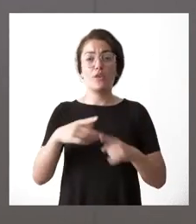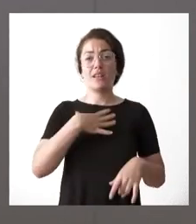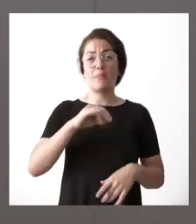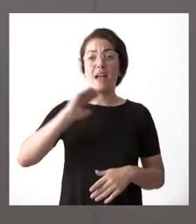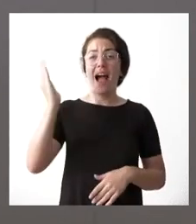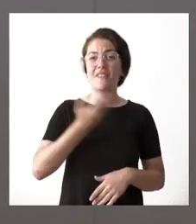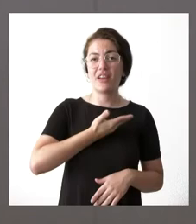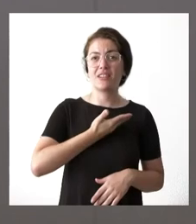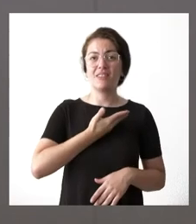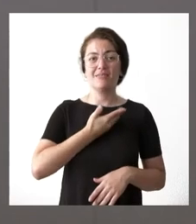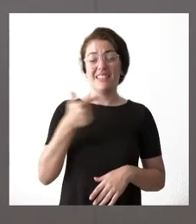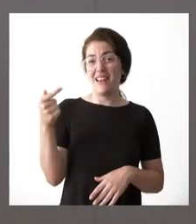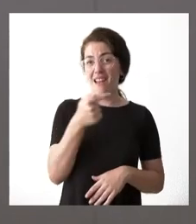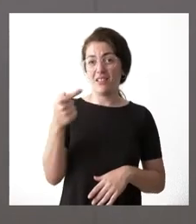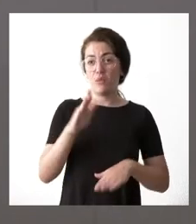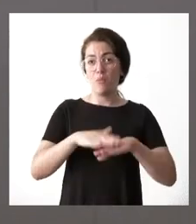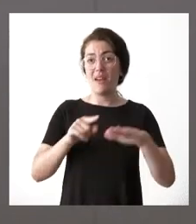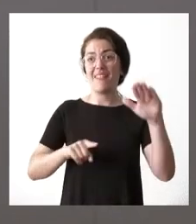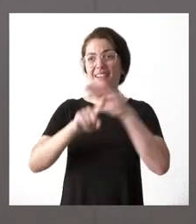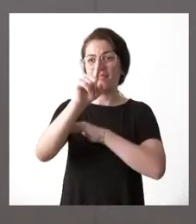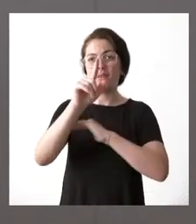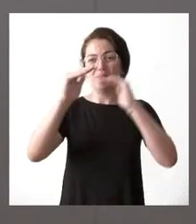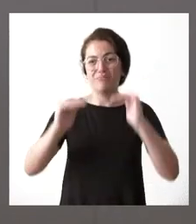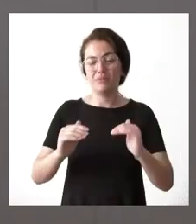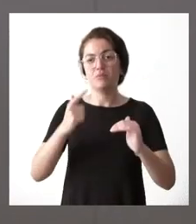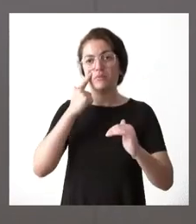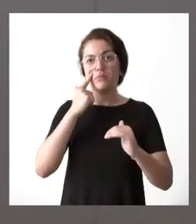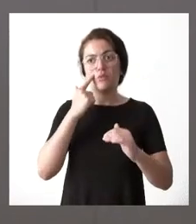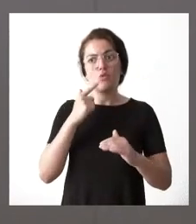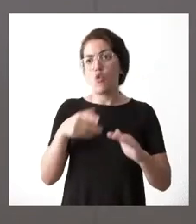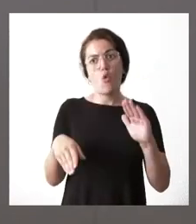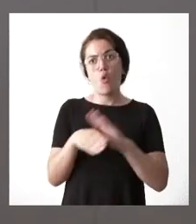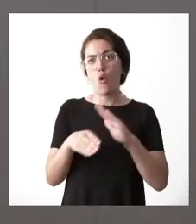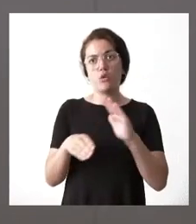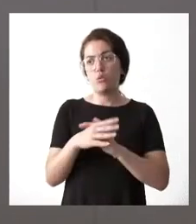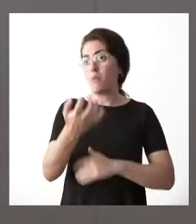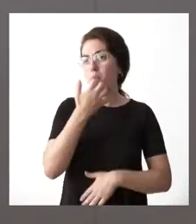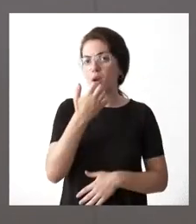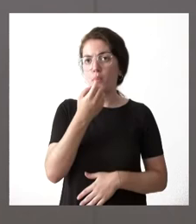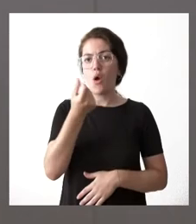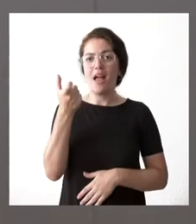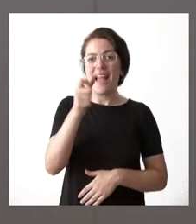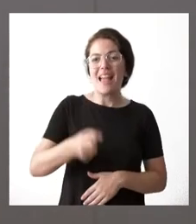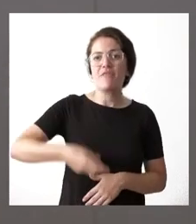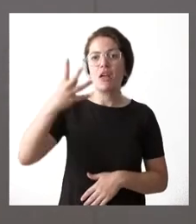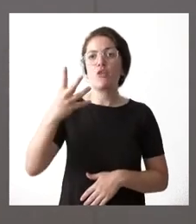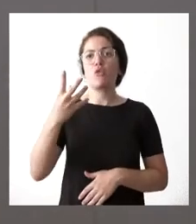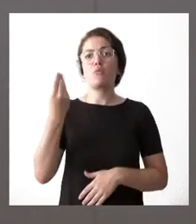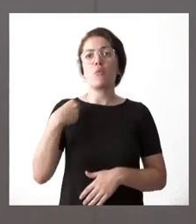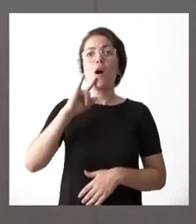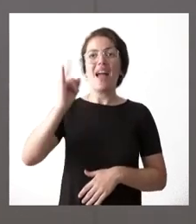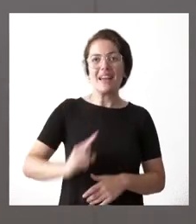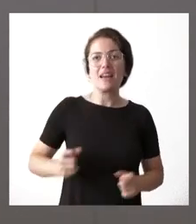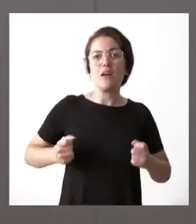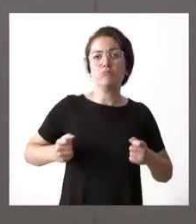afectar muy negativamente al crecimiento siguen plenamente activas en este momento la inflación los costes de la energía el